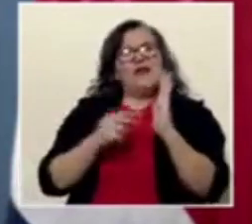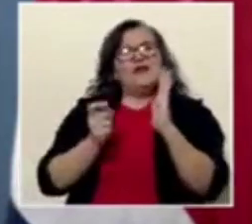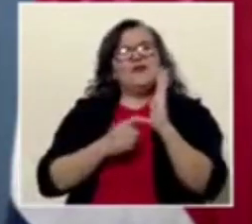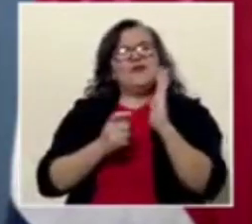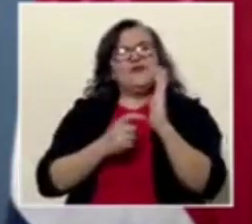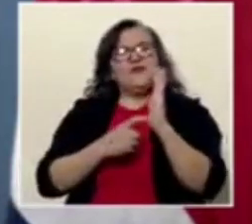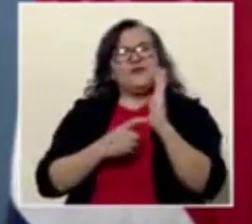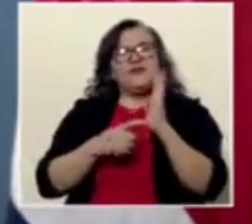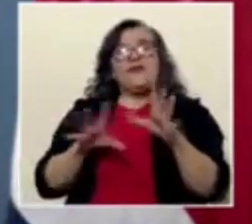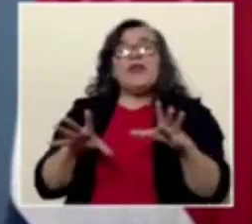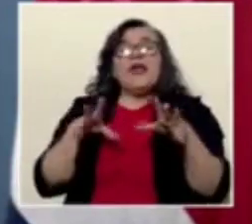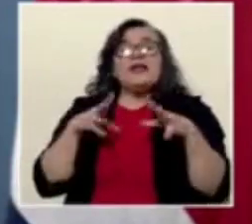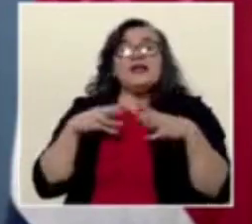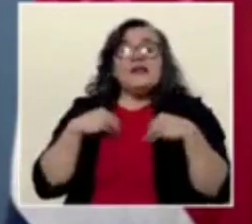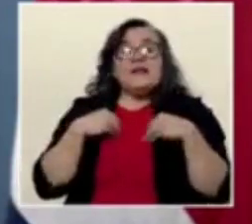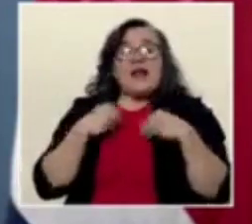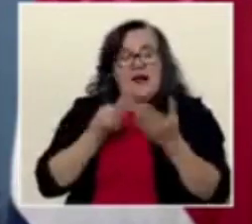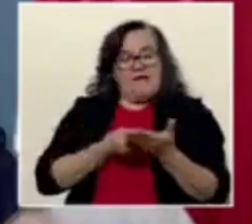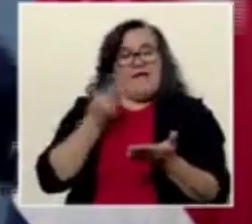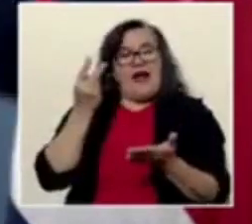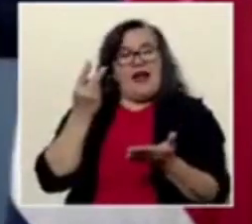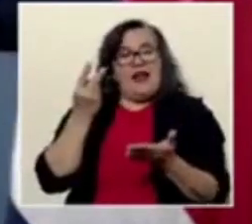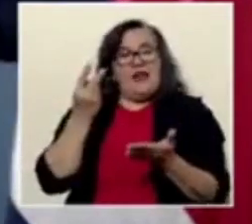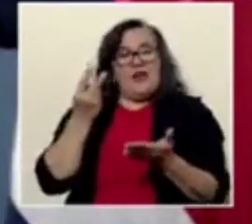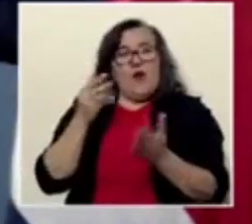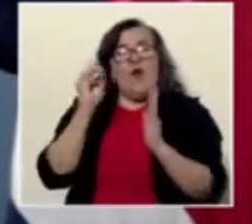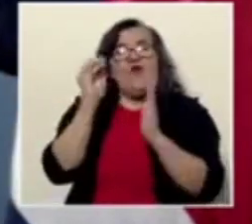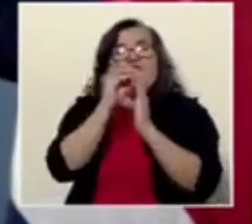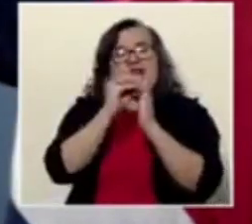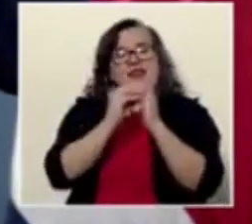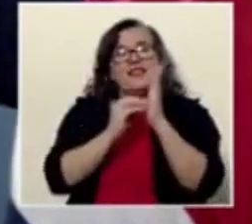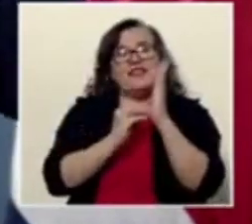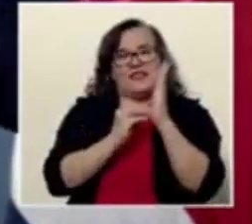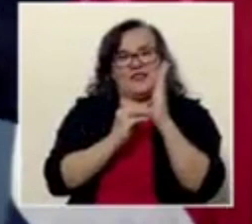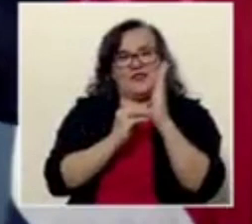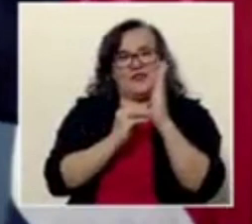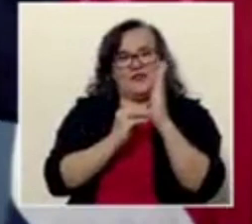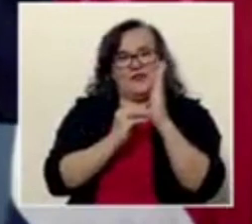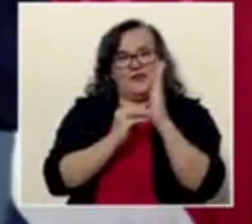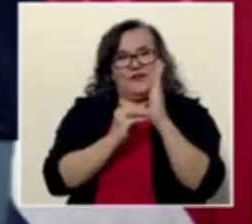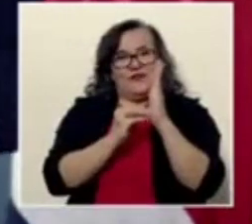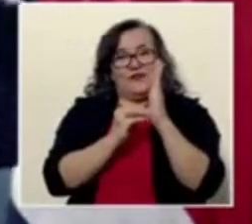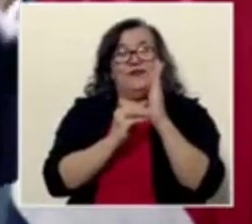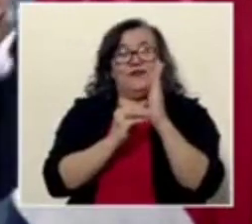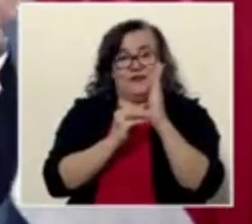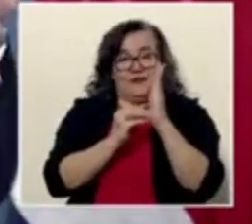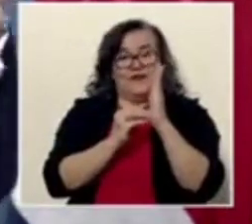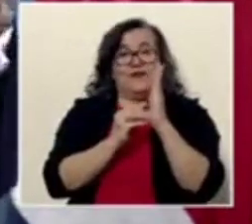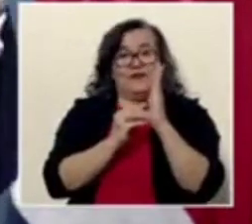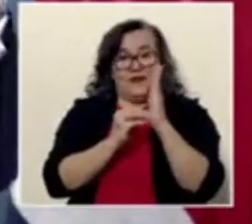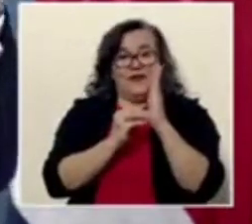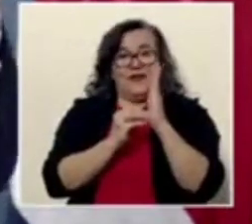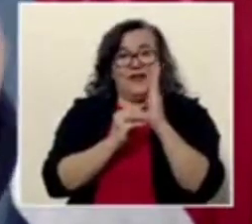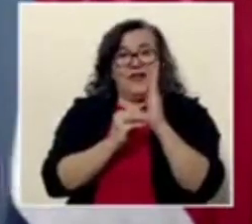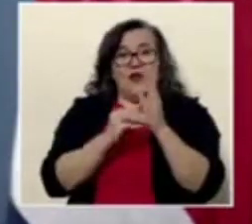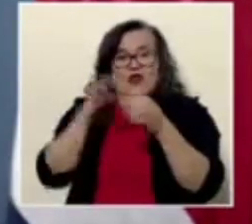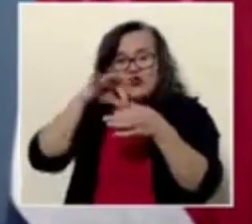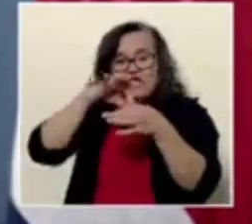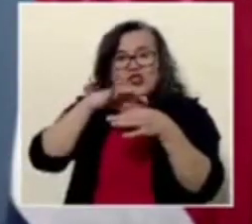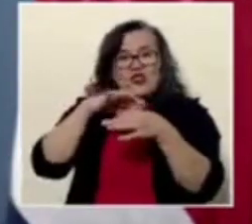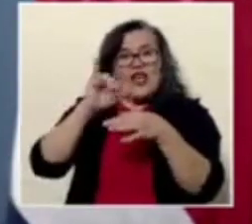acepta como válido el registro de los ingredientes